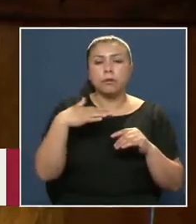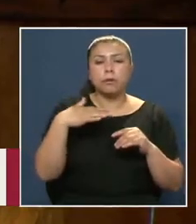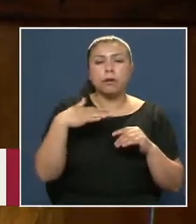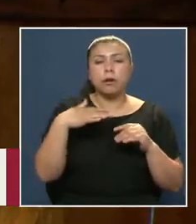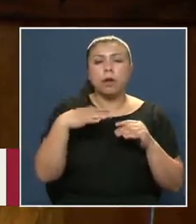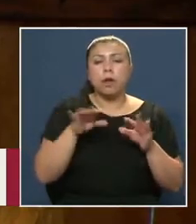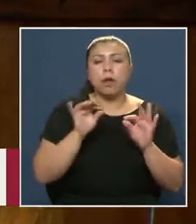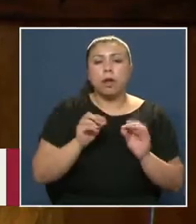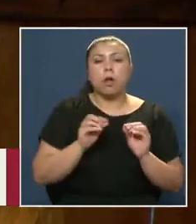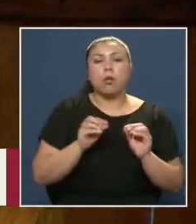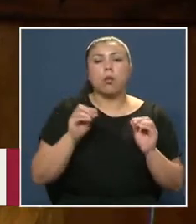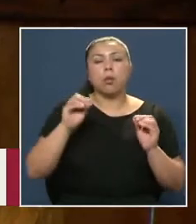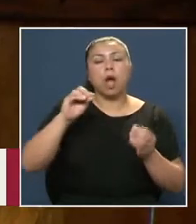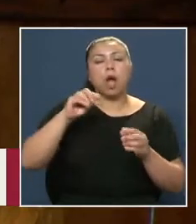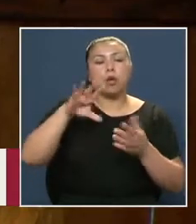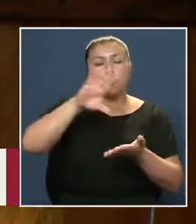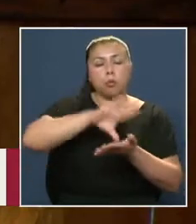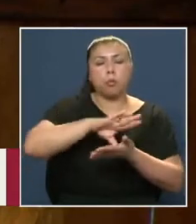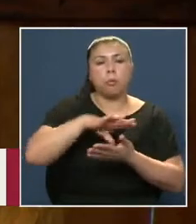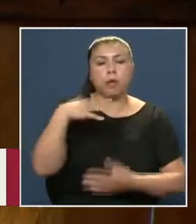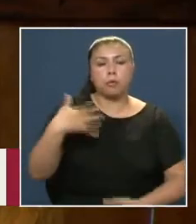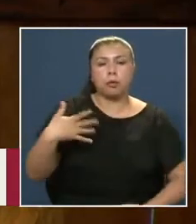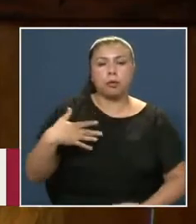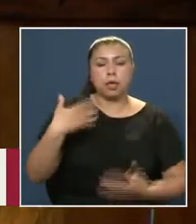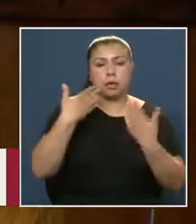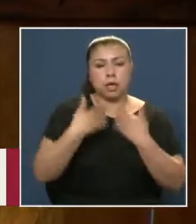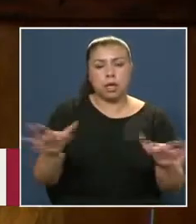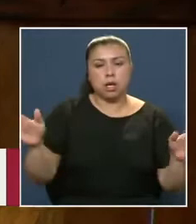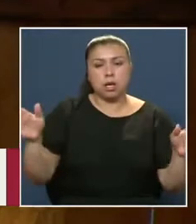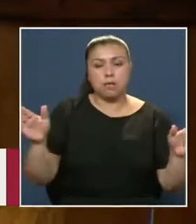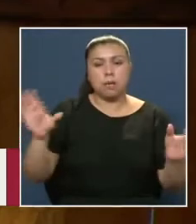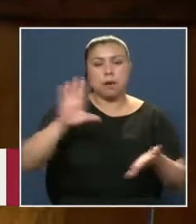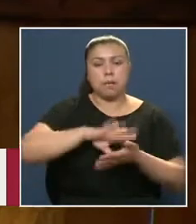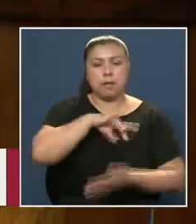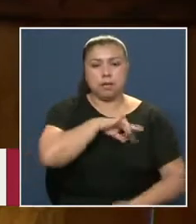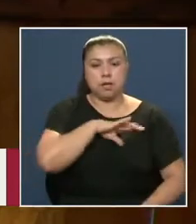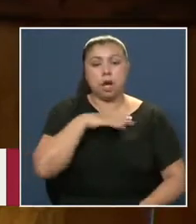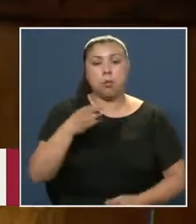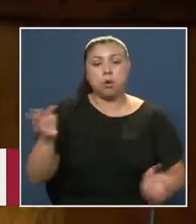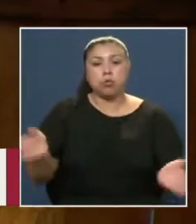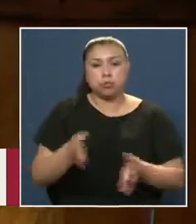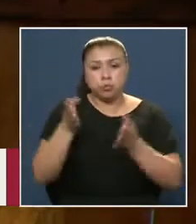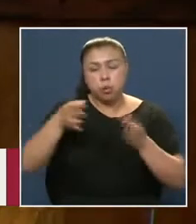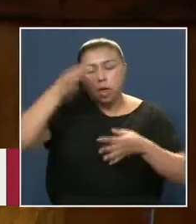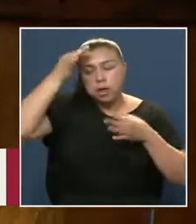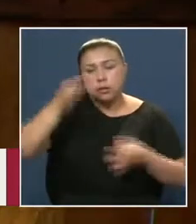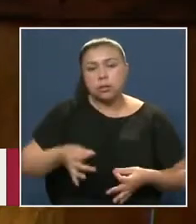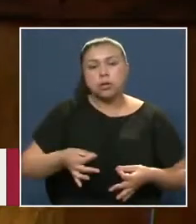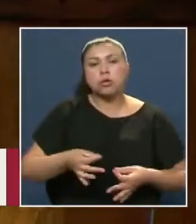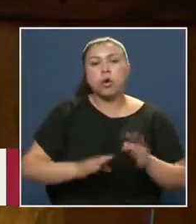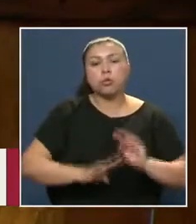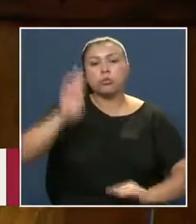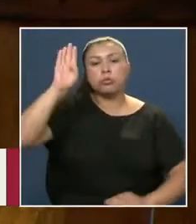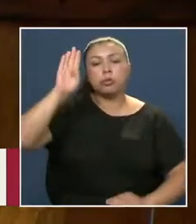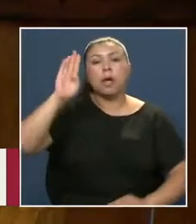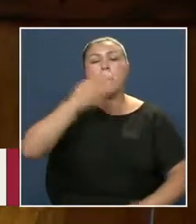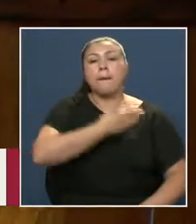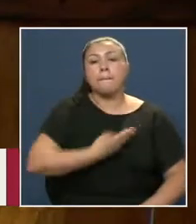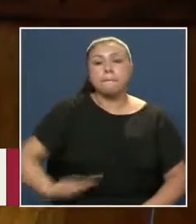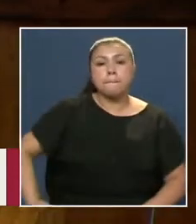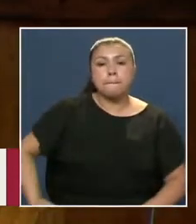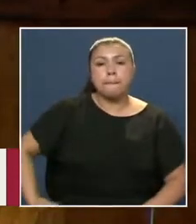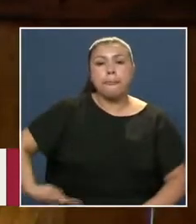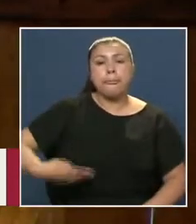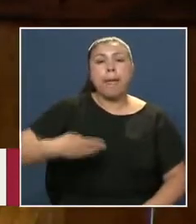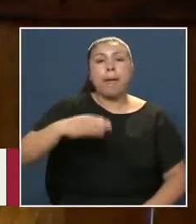De Chile Una nación Ilustrada Y libre Por ello Promovió Con decisión La candidatura Presidencial Del presidente